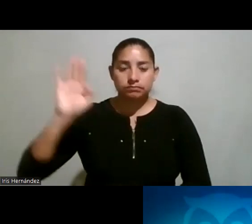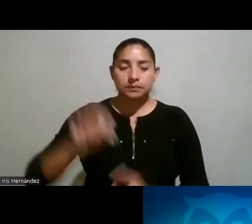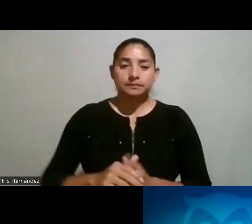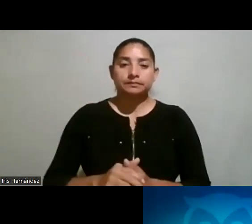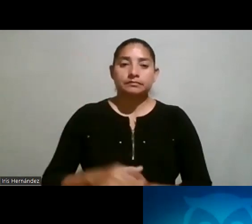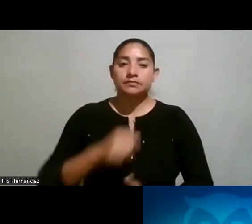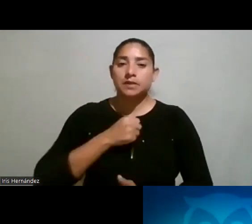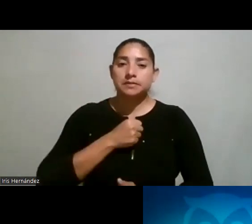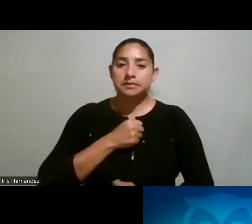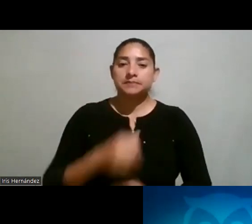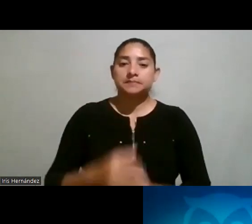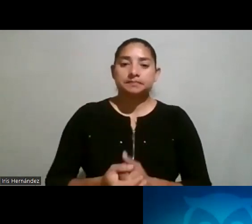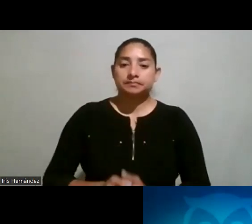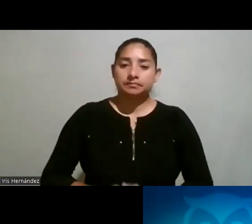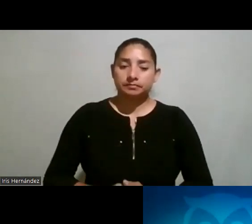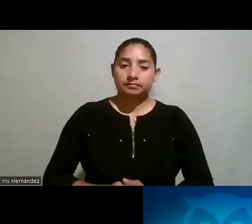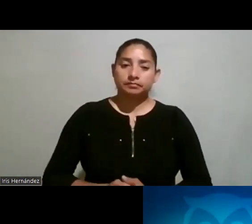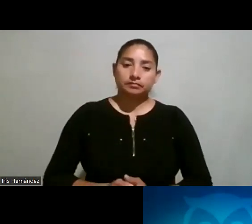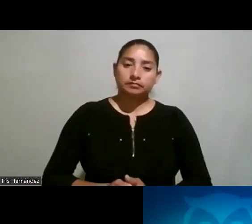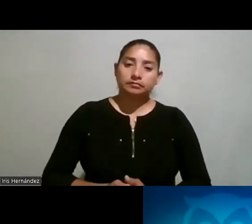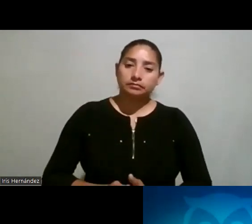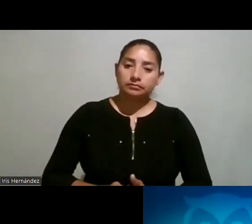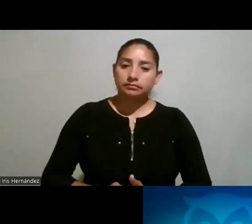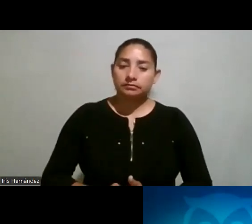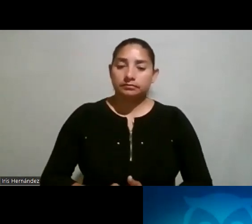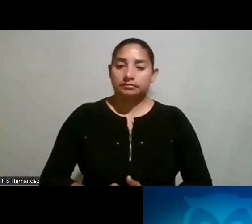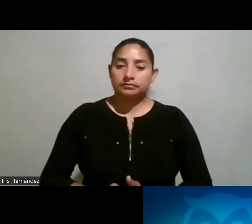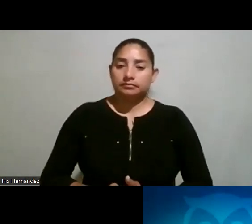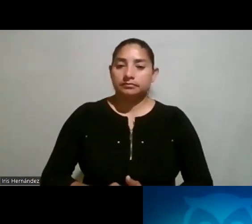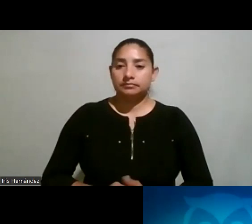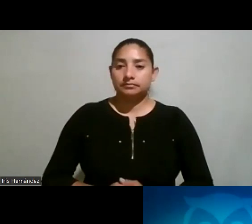vamos a activar el audio por si gusta hacer su pregunta.